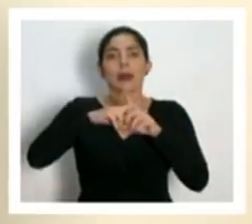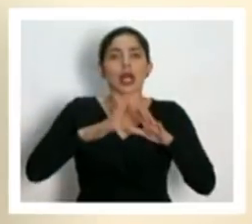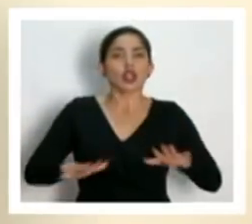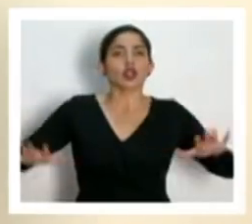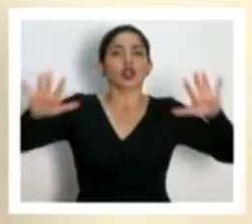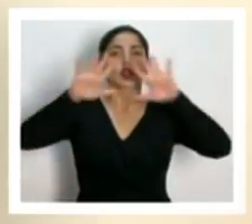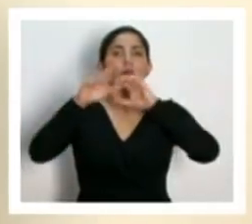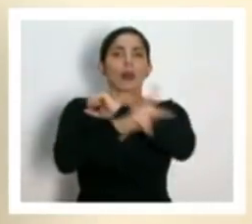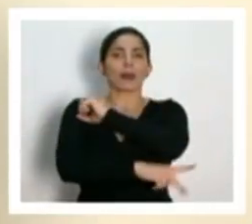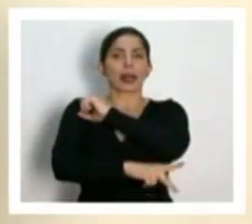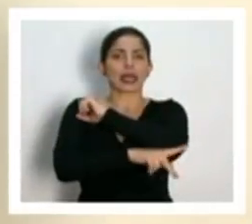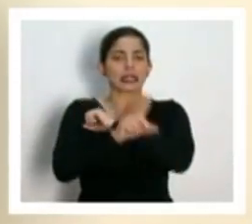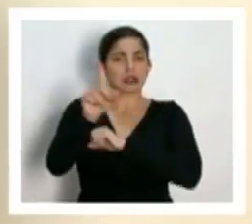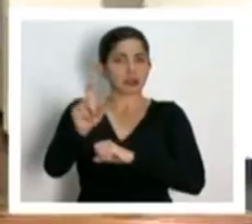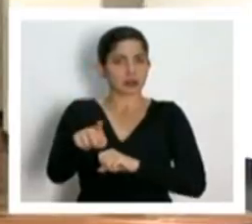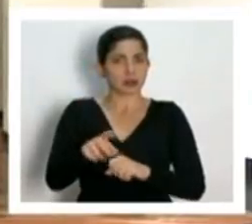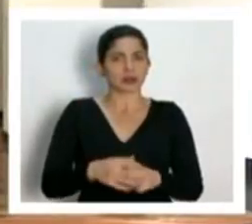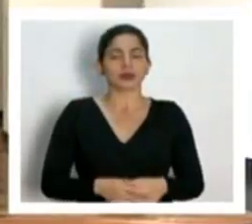país. Don Michael.